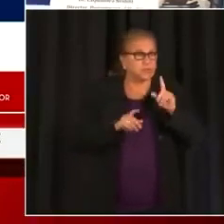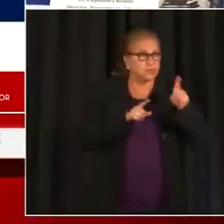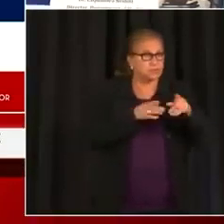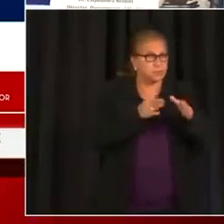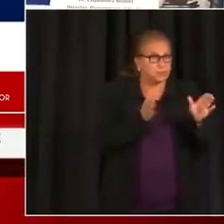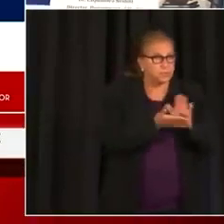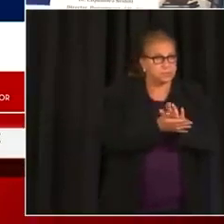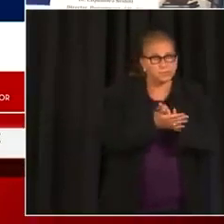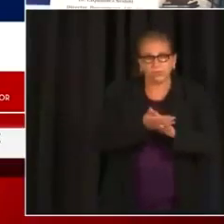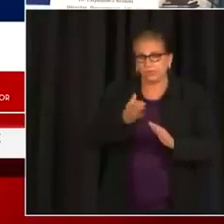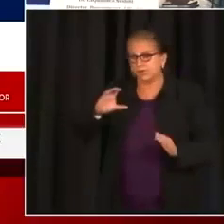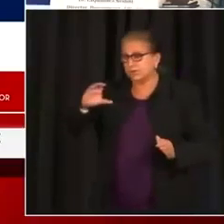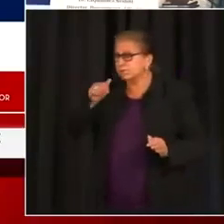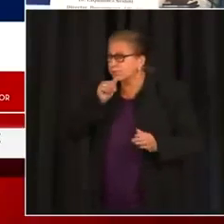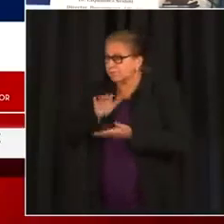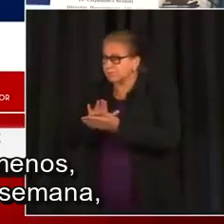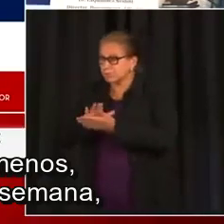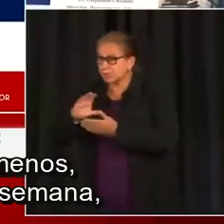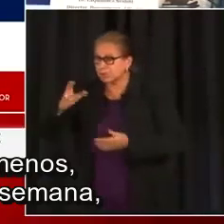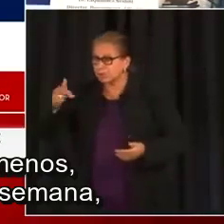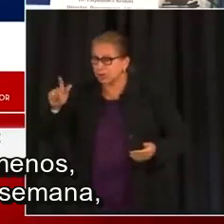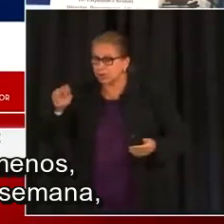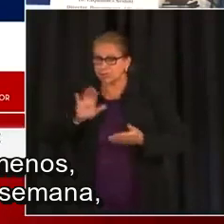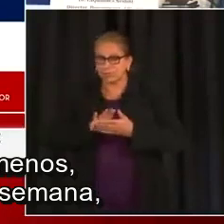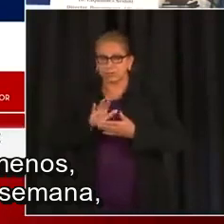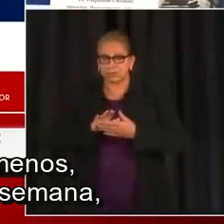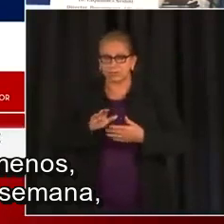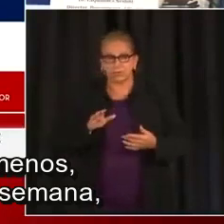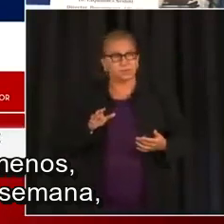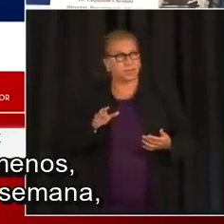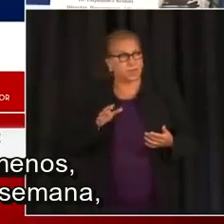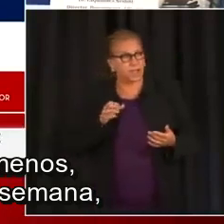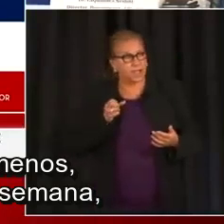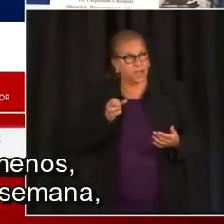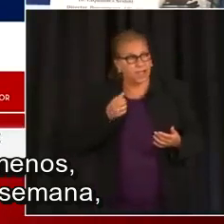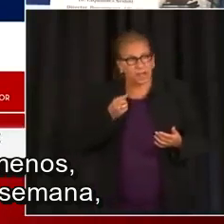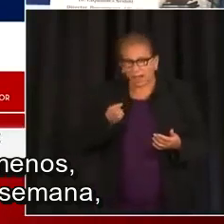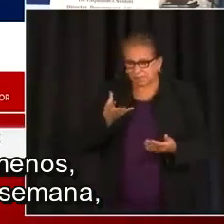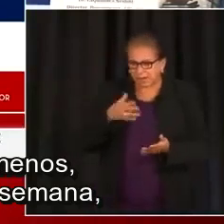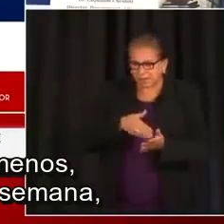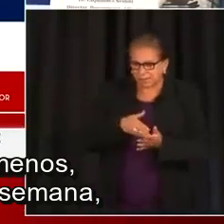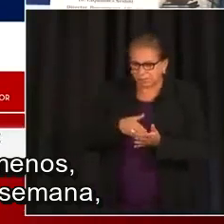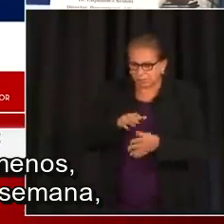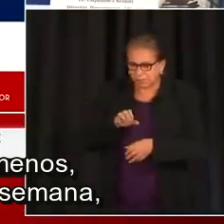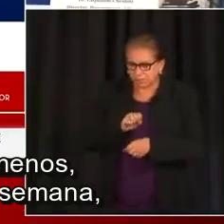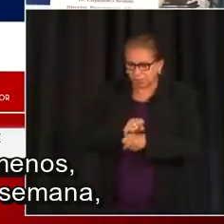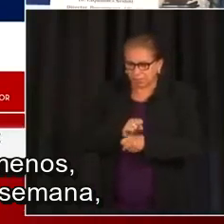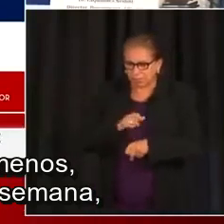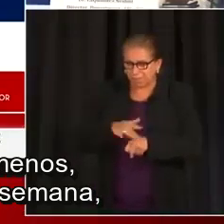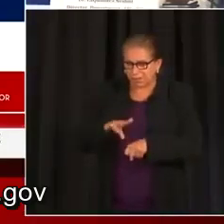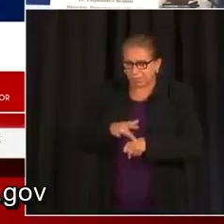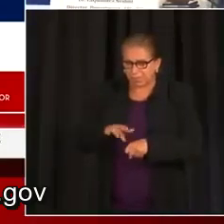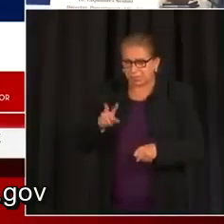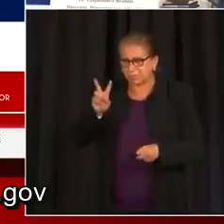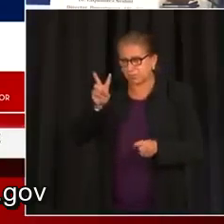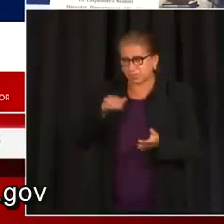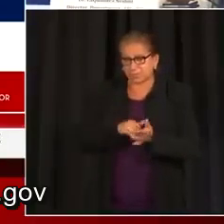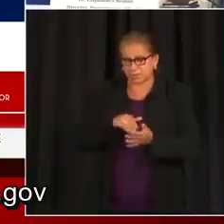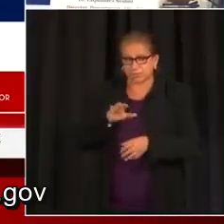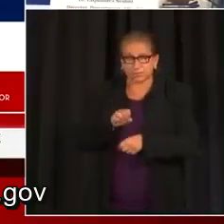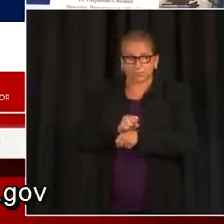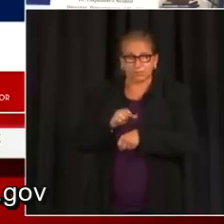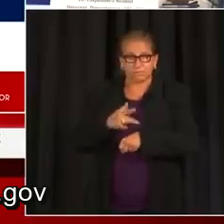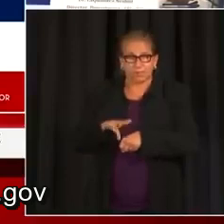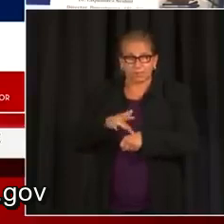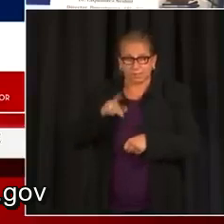escuela charter, vamos a asegurarnos de que por lo menos 2,000 citas estén disponibles cada semana a través del